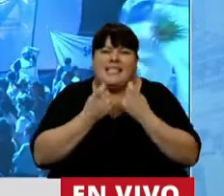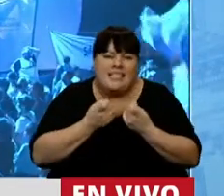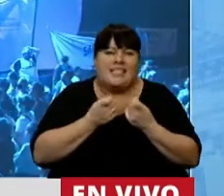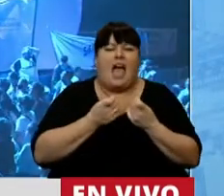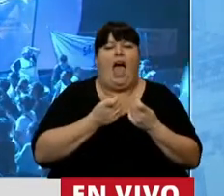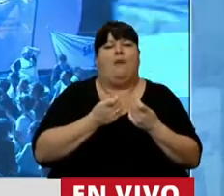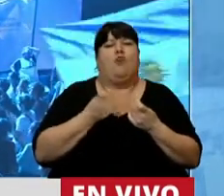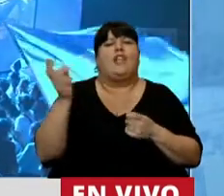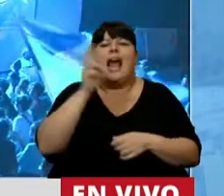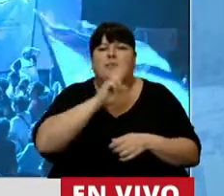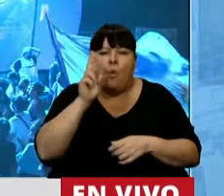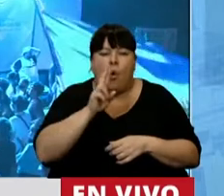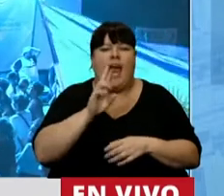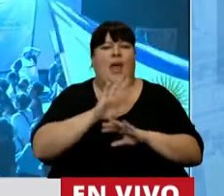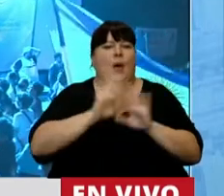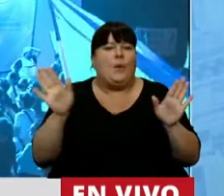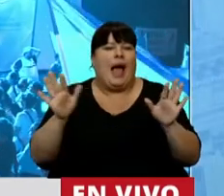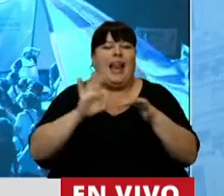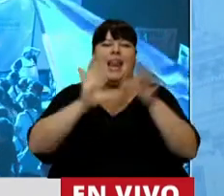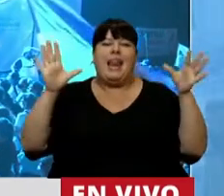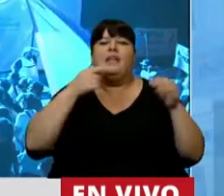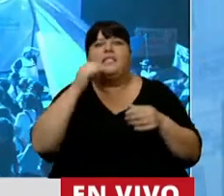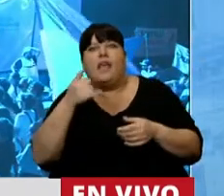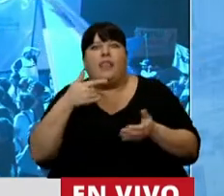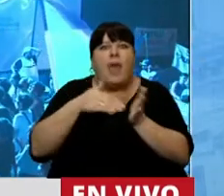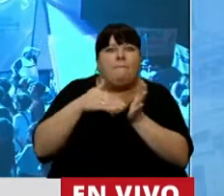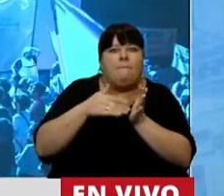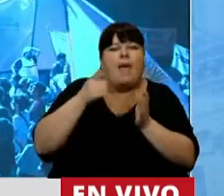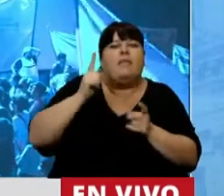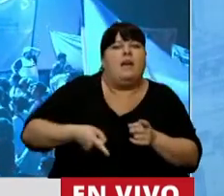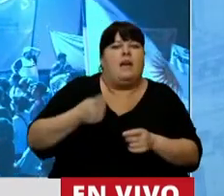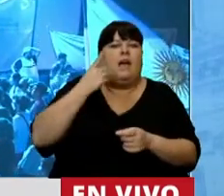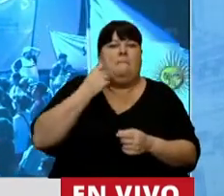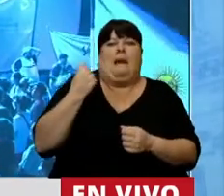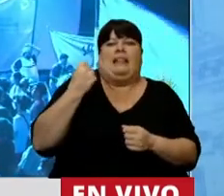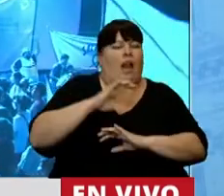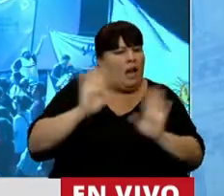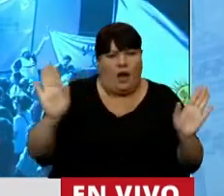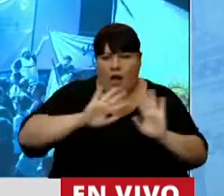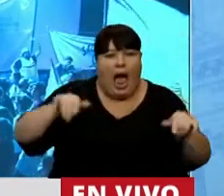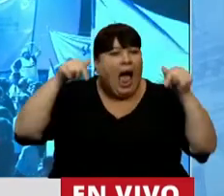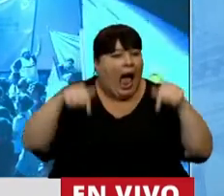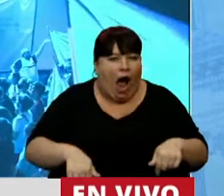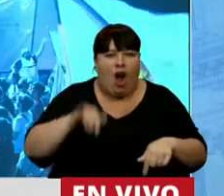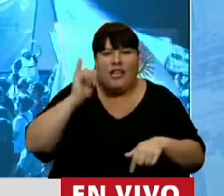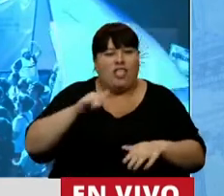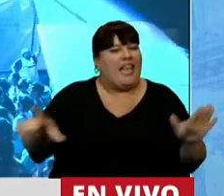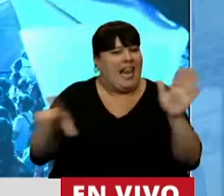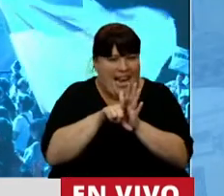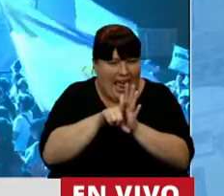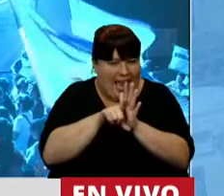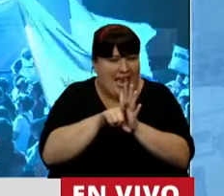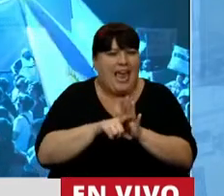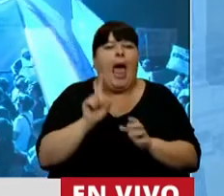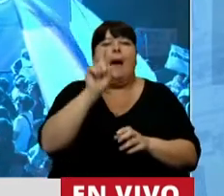que nuestras mujeres salgan del estado de libertad condicional en la que los pone el patriarcado. Es ahora que sea ley,